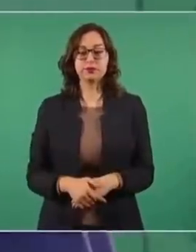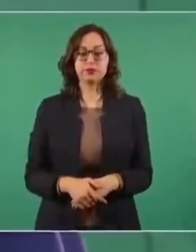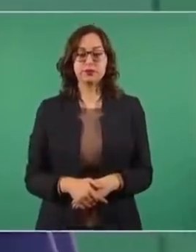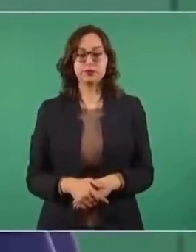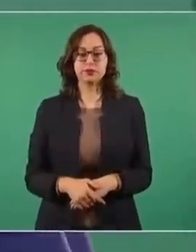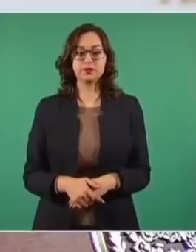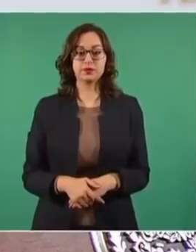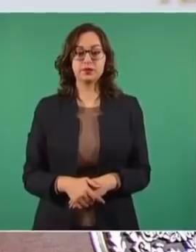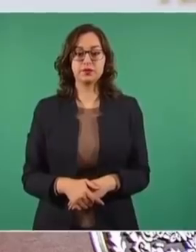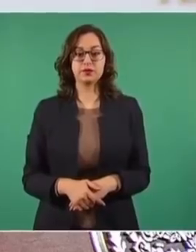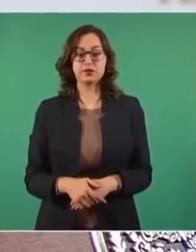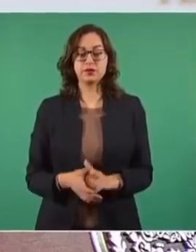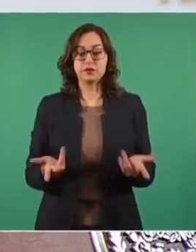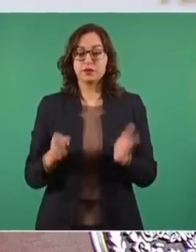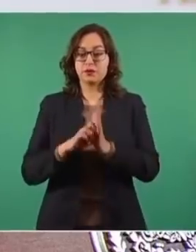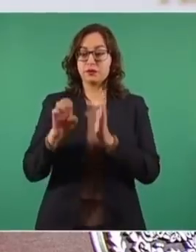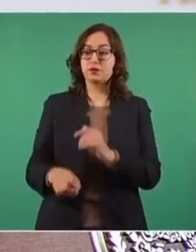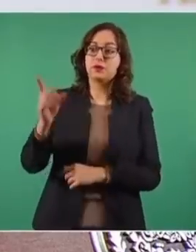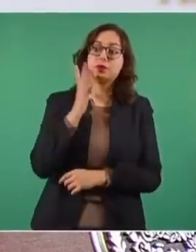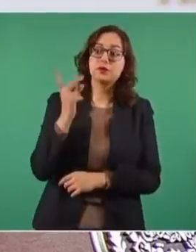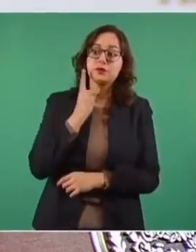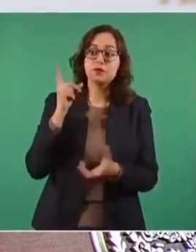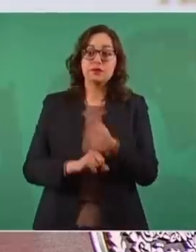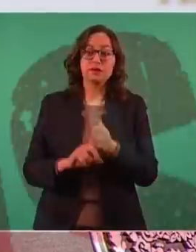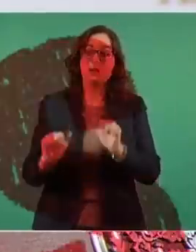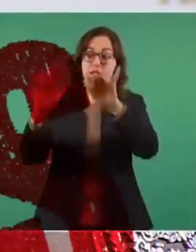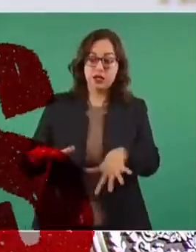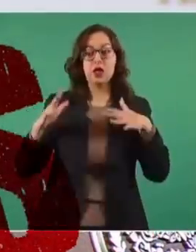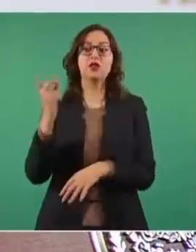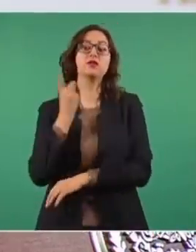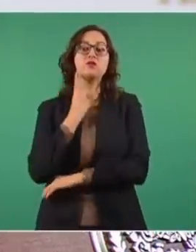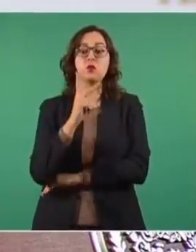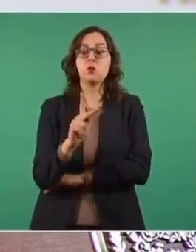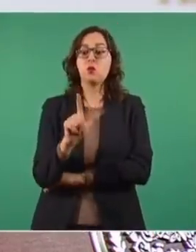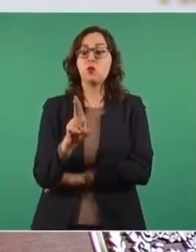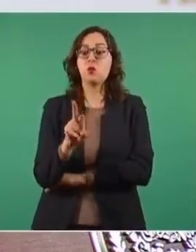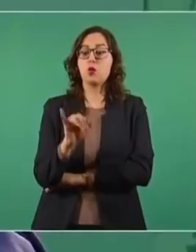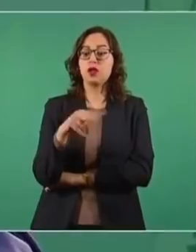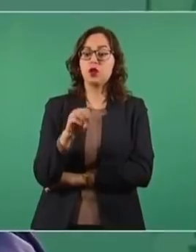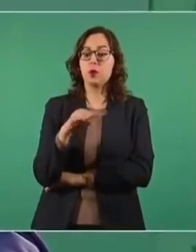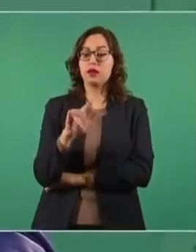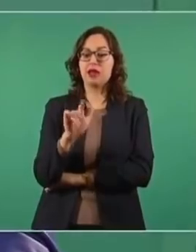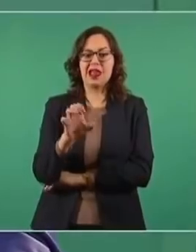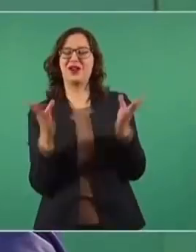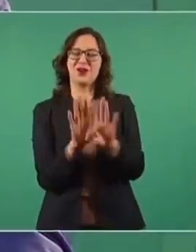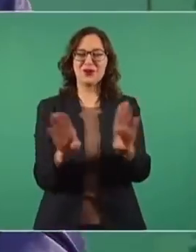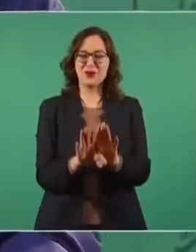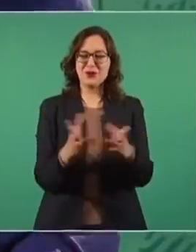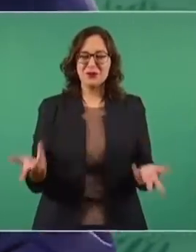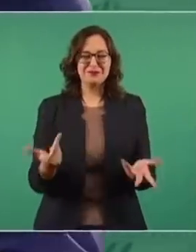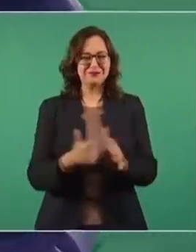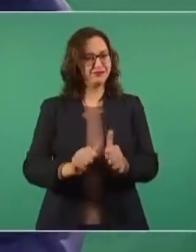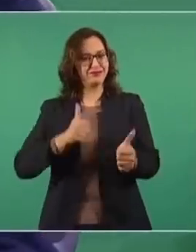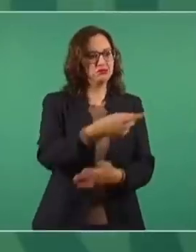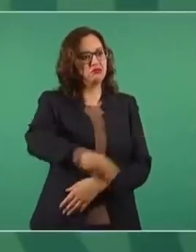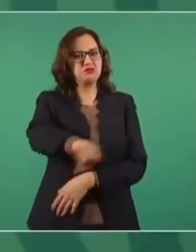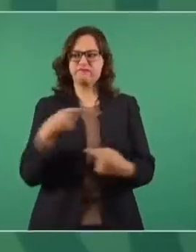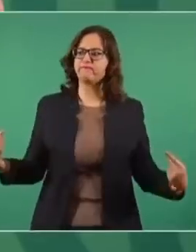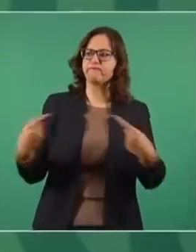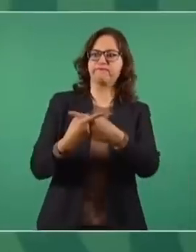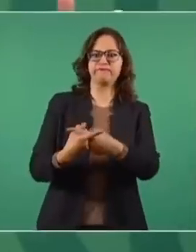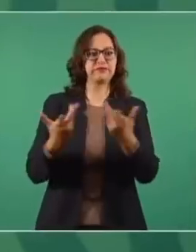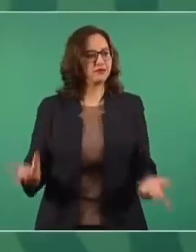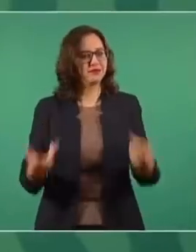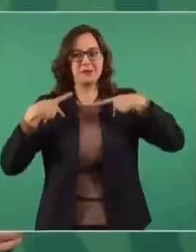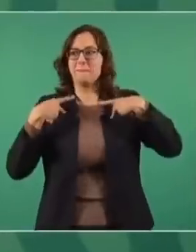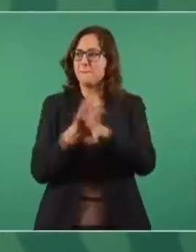más diputados plurinominales, pues sería un retroceso. Es no entender el sentimiento del pueblo. Lo